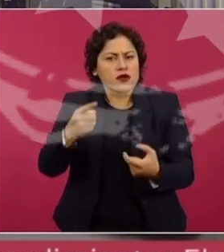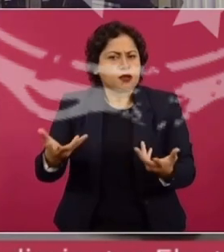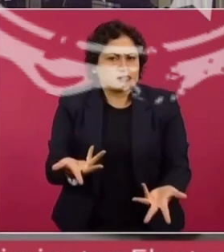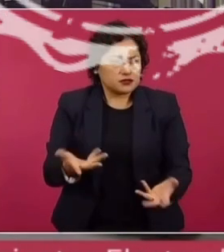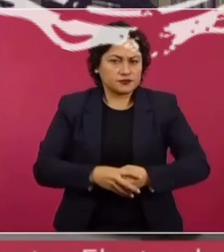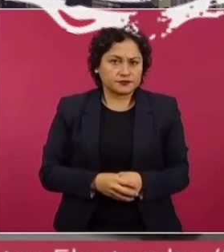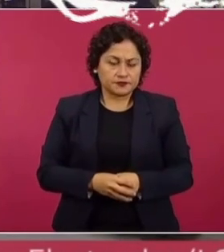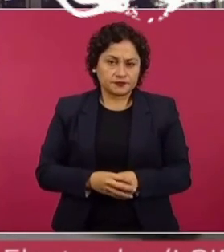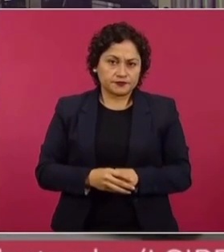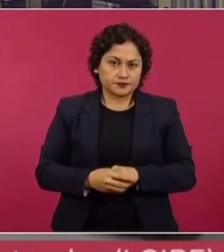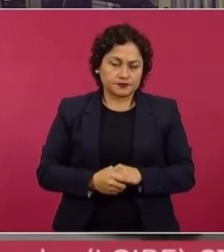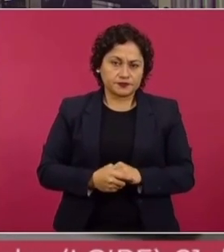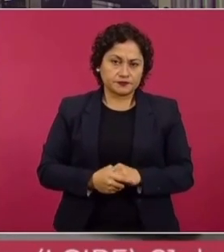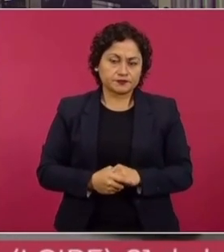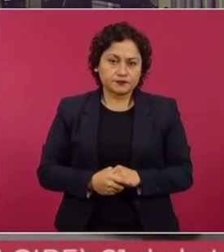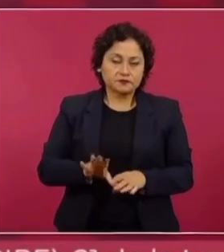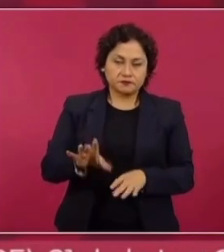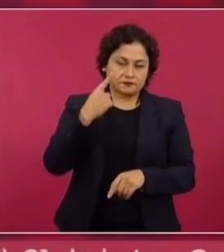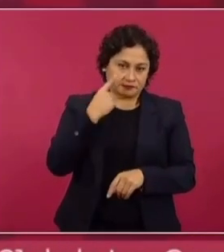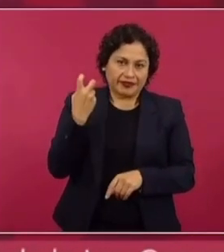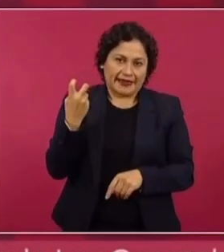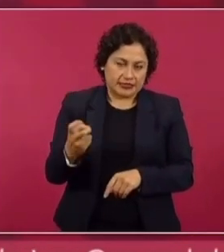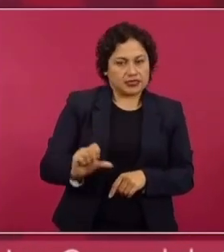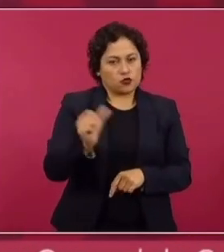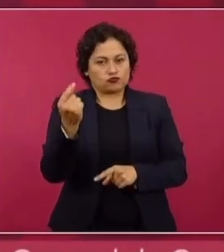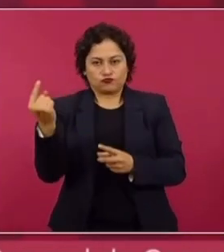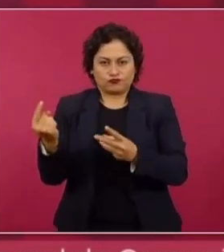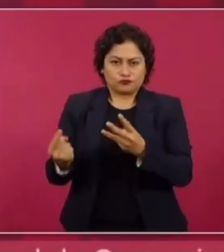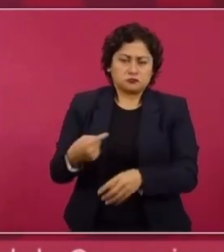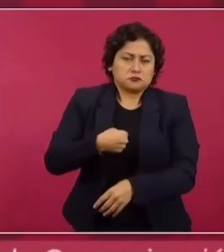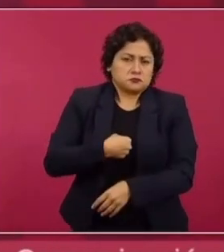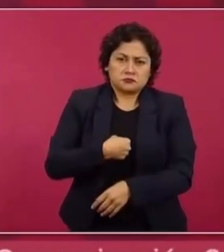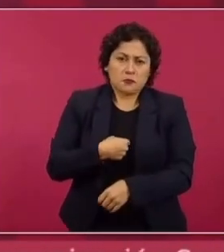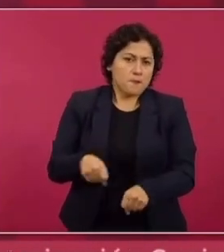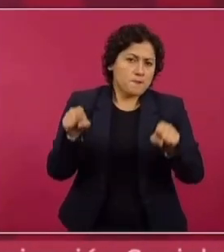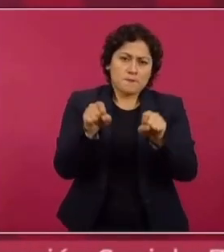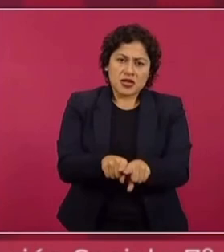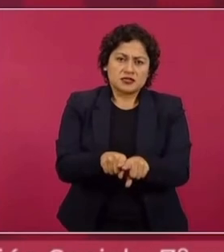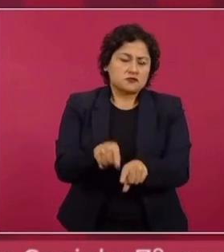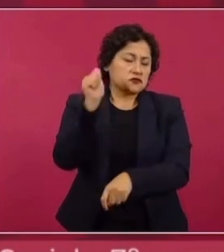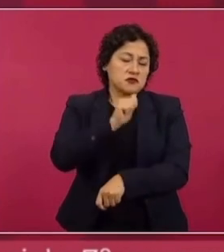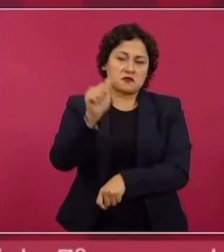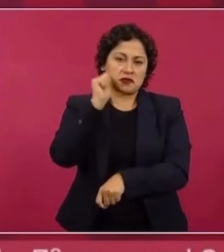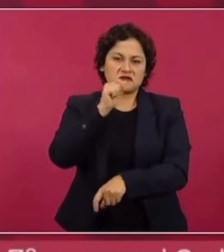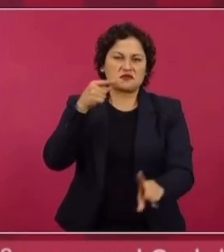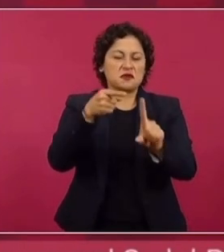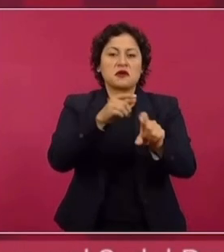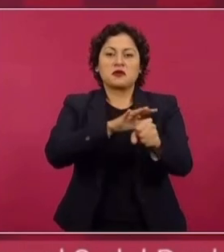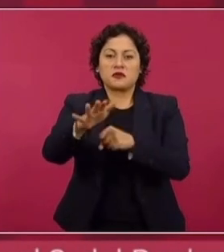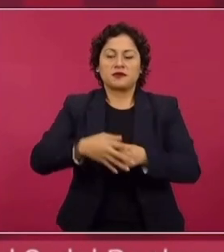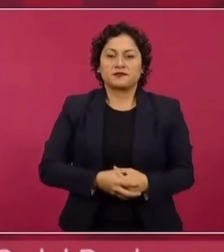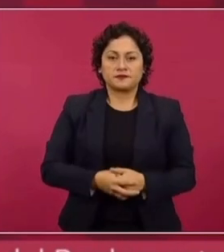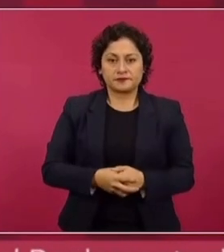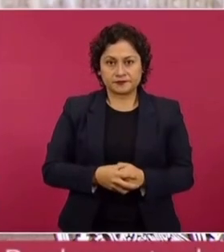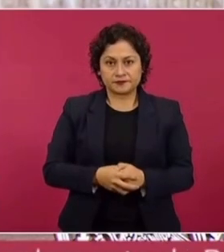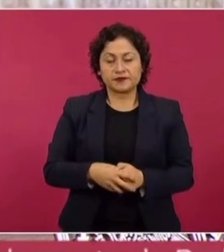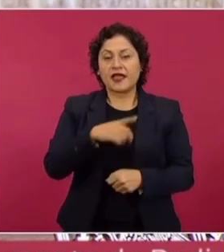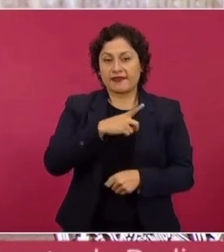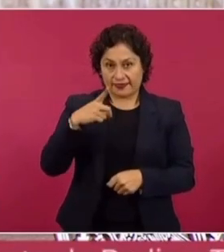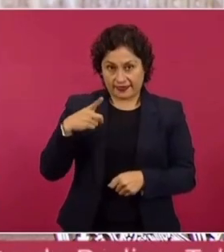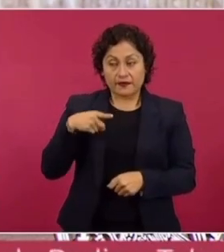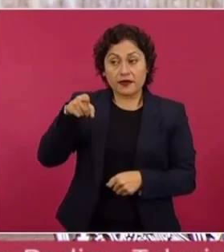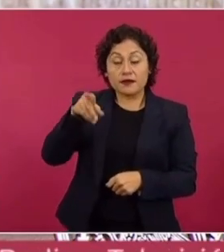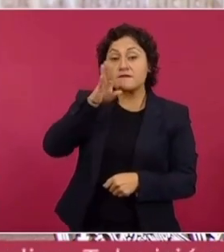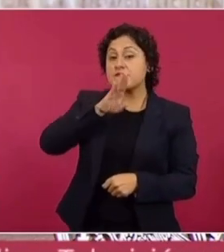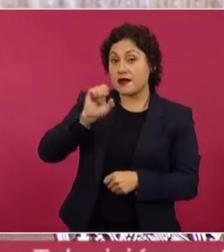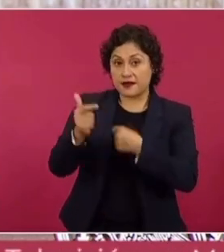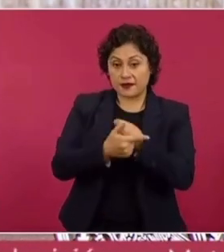En todos estos casos, mi planteamiento ha sido el que se procure la reparación del daño,